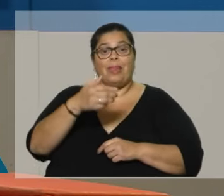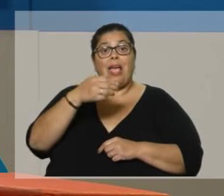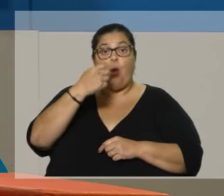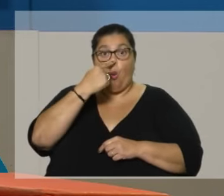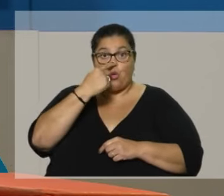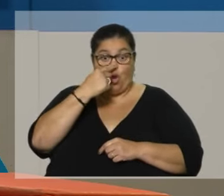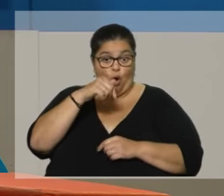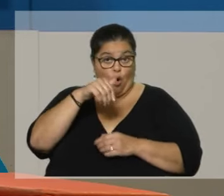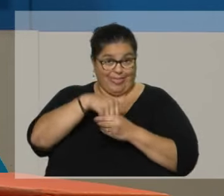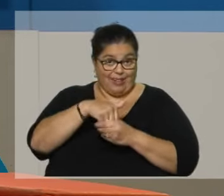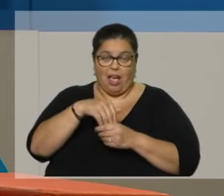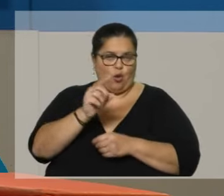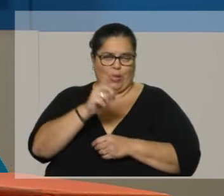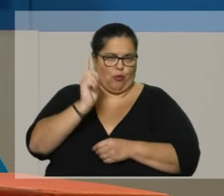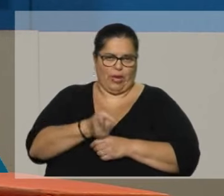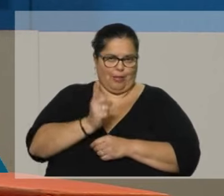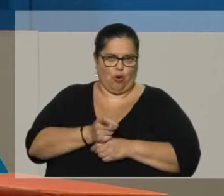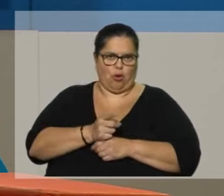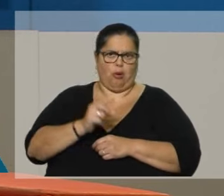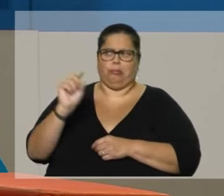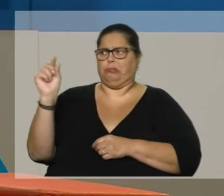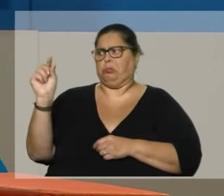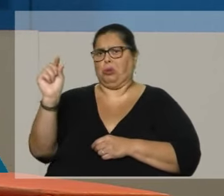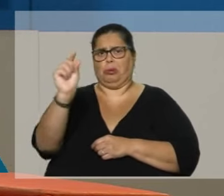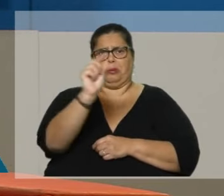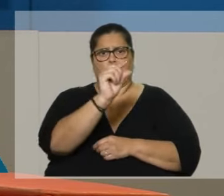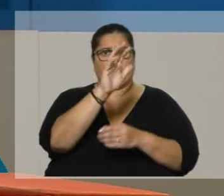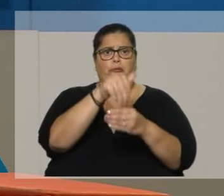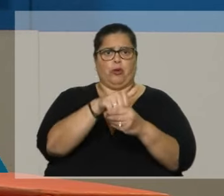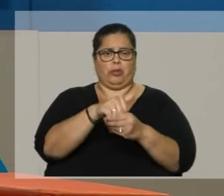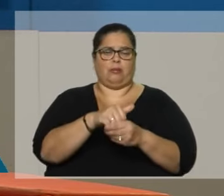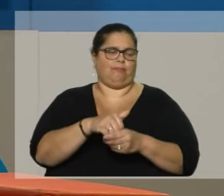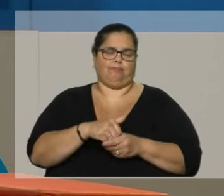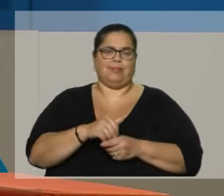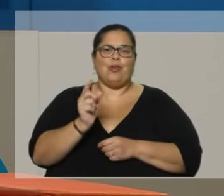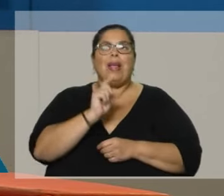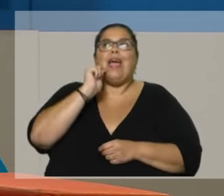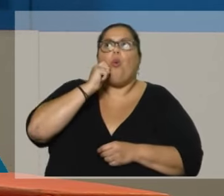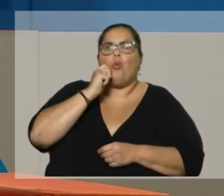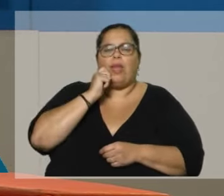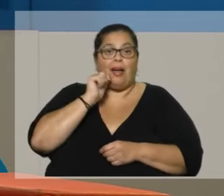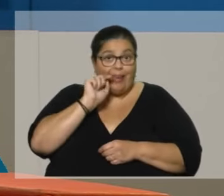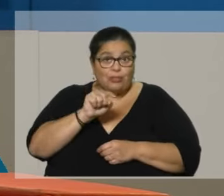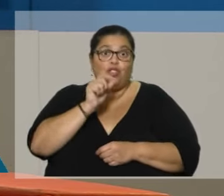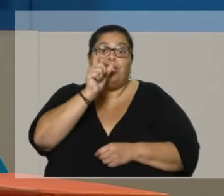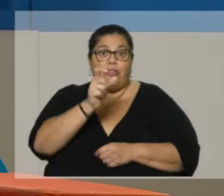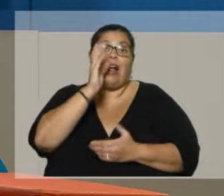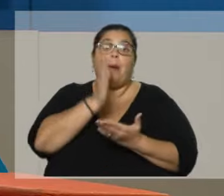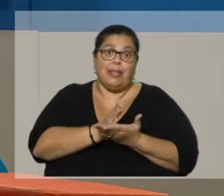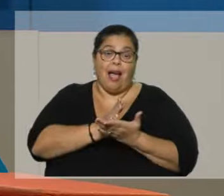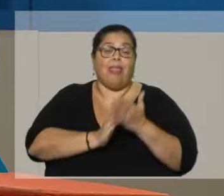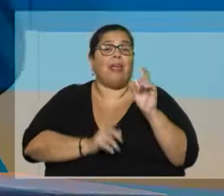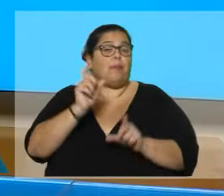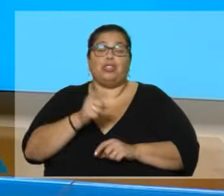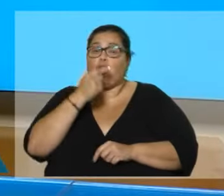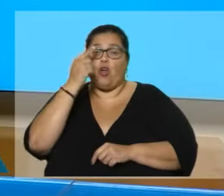obligatorio, baja muchísimo respecto a la va la mitad, más o menos, de la población. Entonces estamos hablando que la mitad de la población no le interesa a la política. Bueno, lo